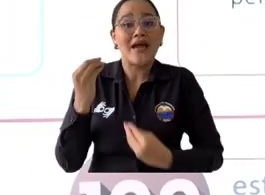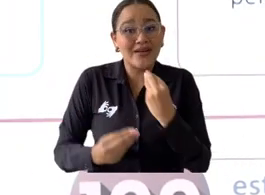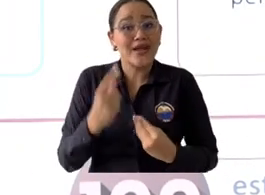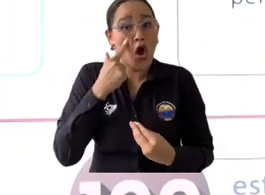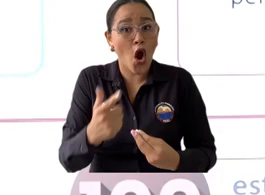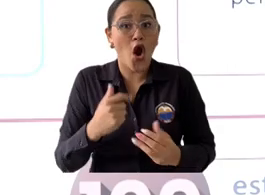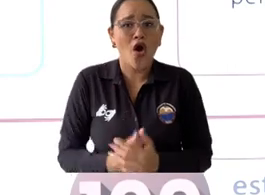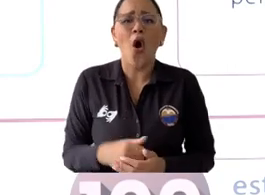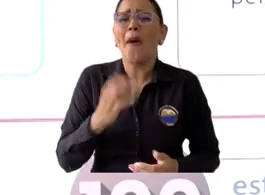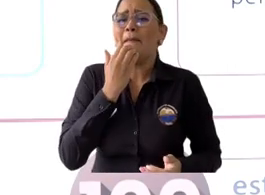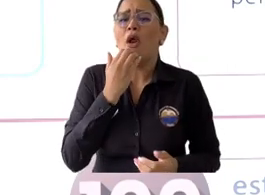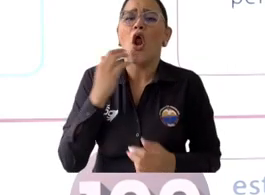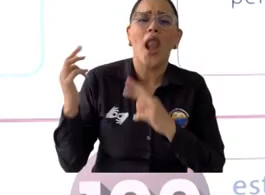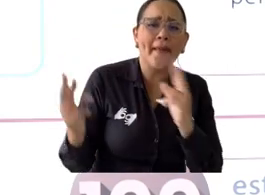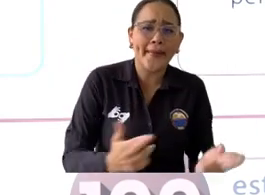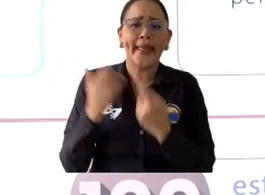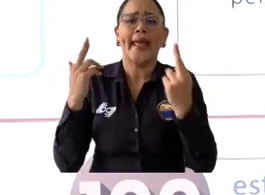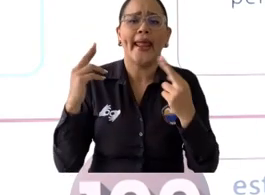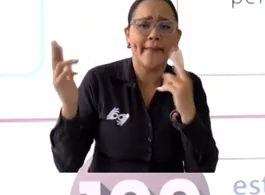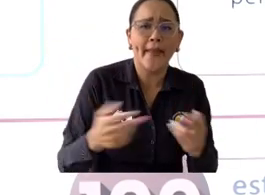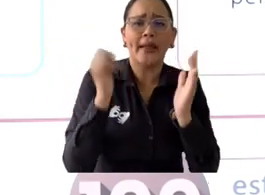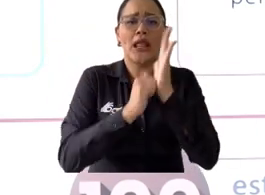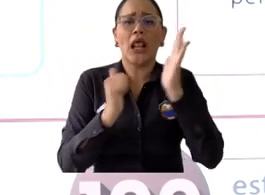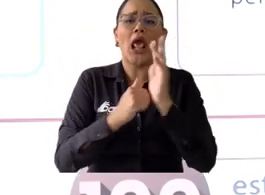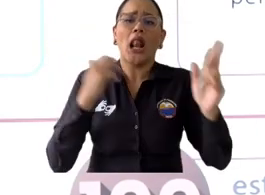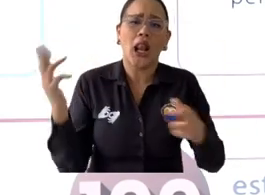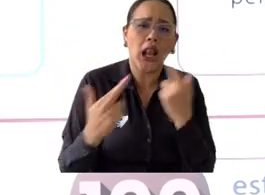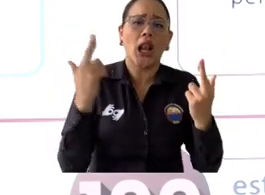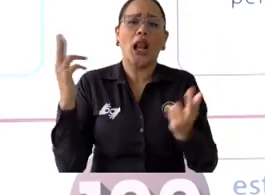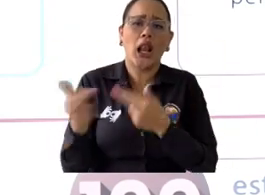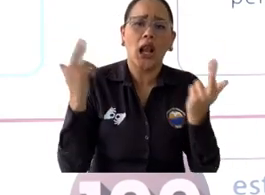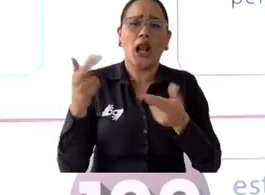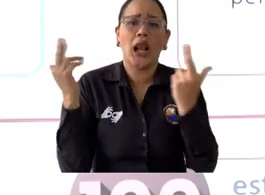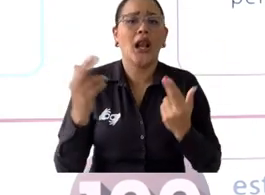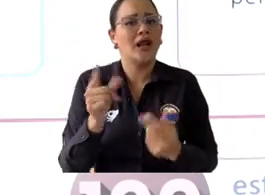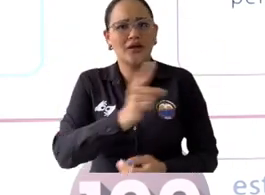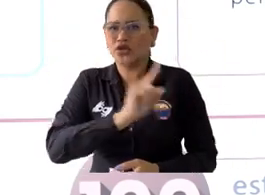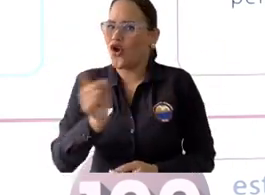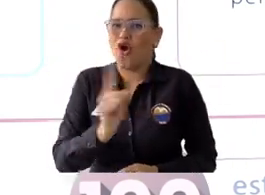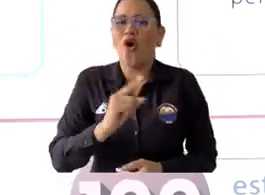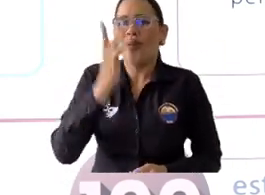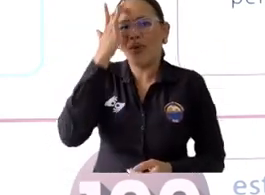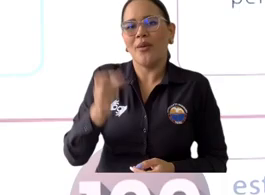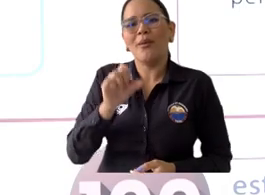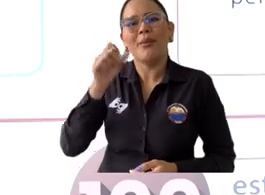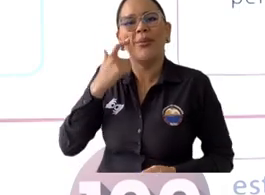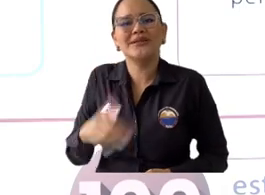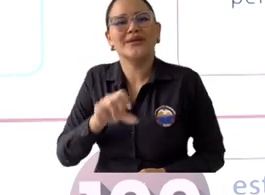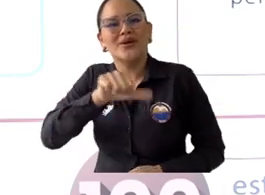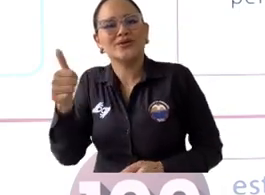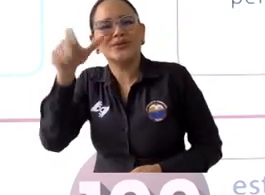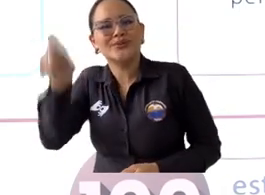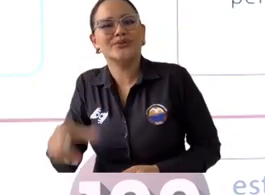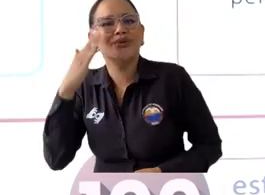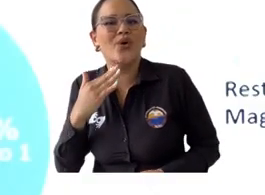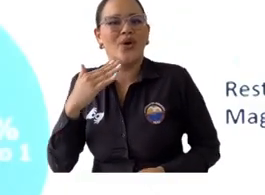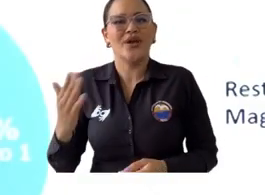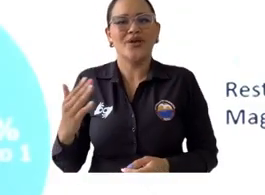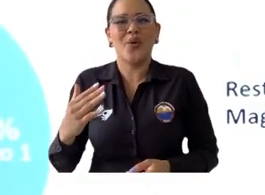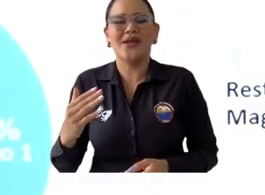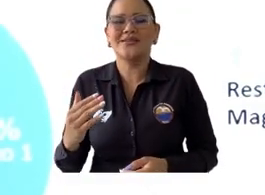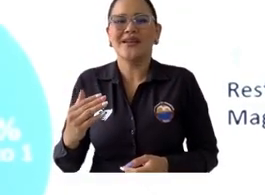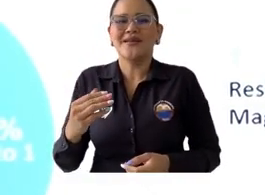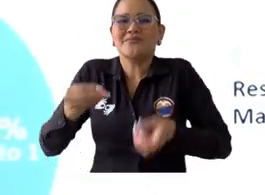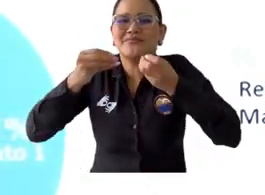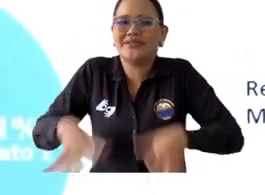repetir una y otra vez porque creo que eso está cortándole posibilidades a otros jóvenes. En ese grupo total, pues